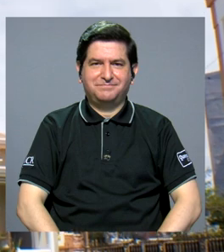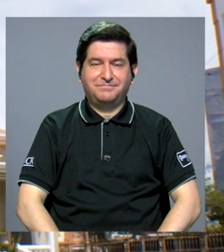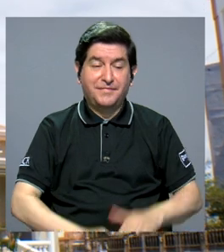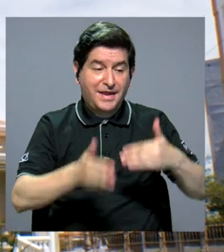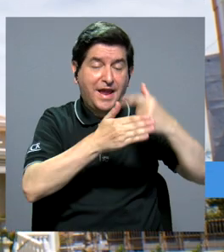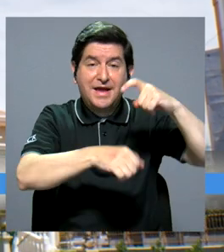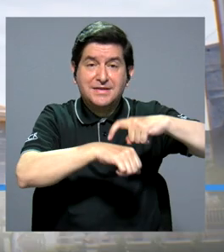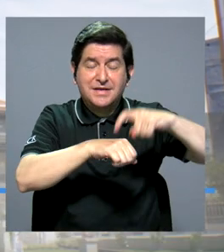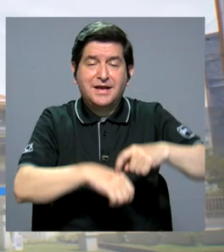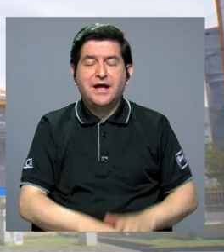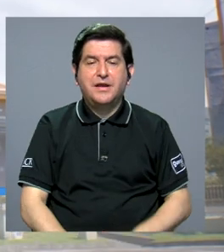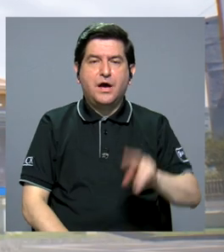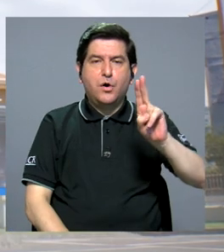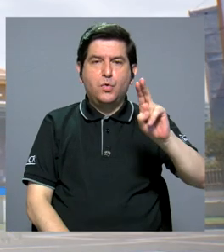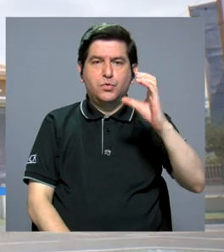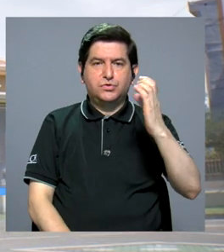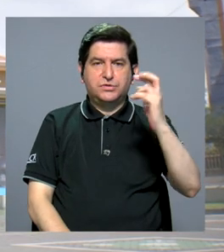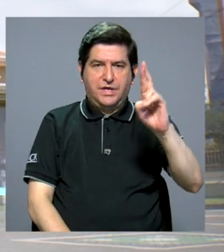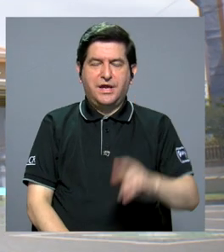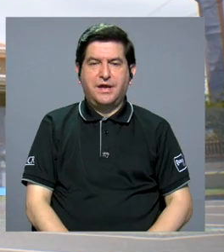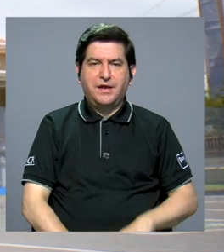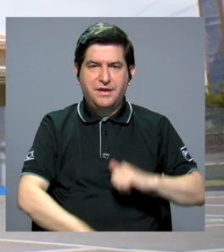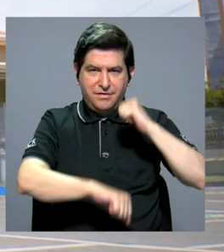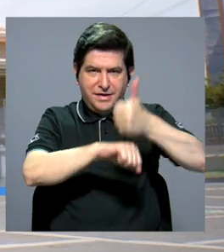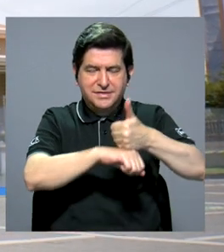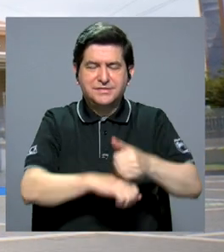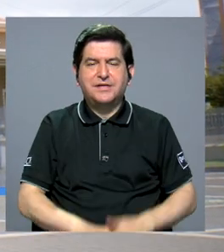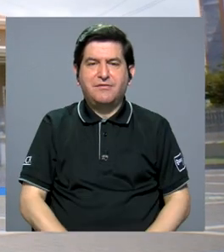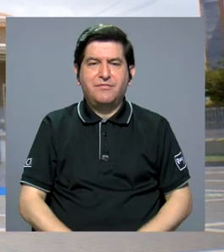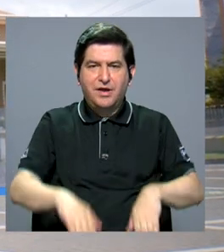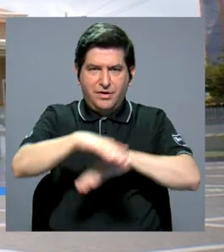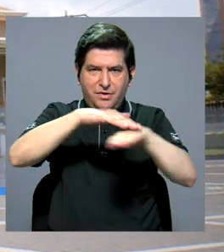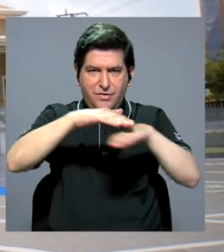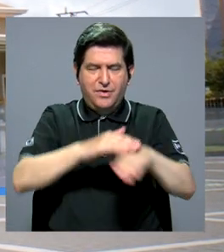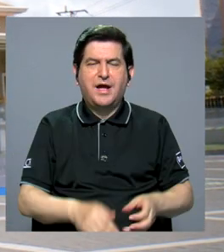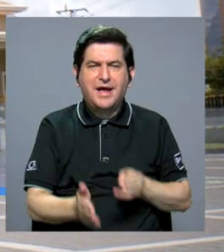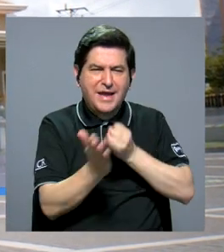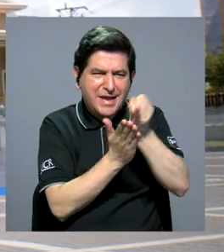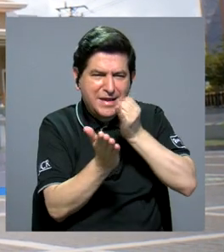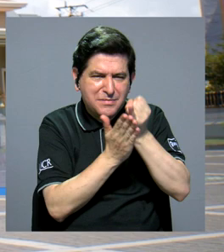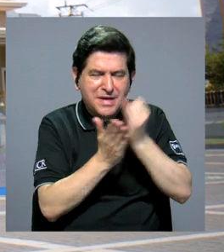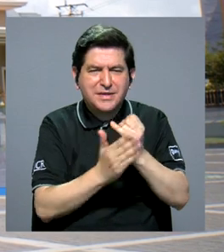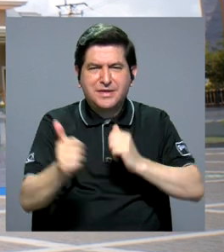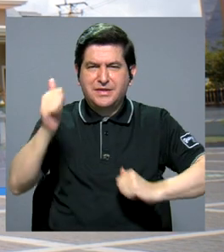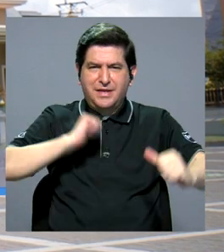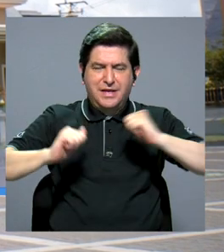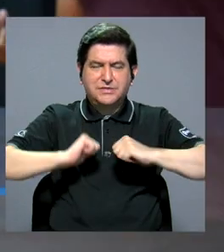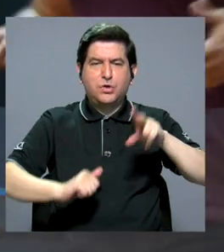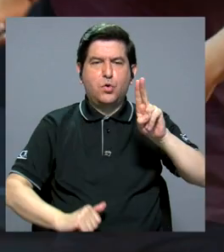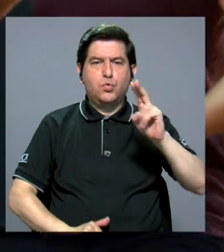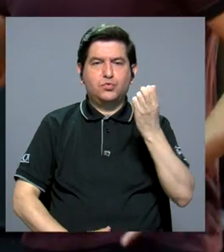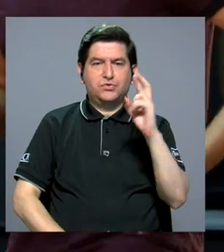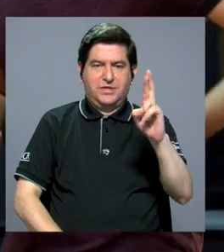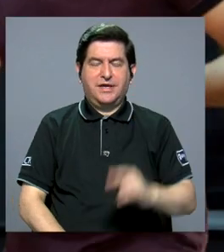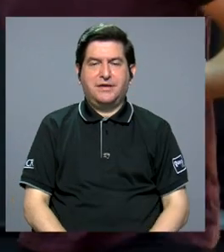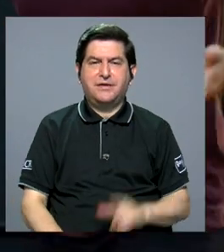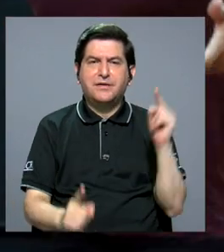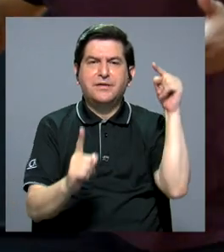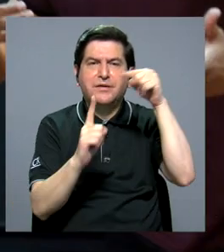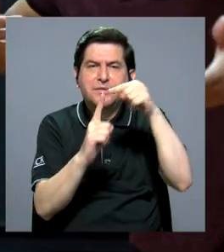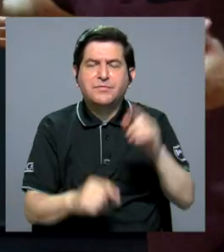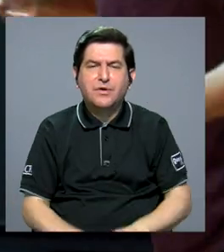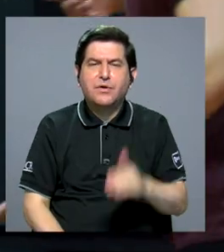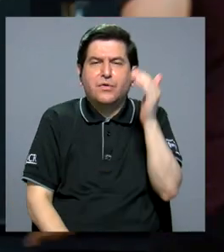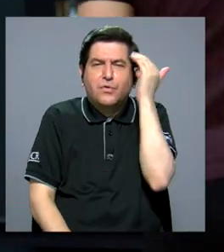Recientemente la Universidad de Costa Rica lanzó una plataforma llamada Investigación Teatral UCR, con el fin de que